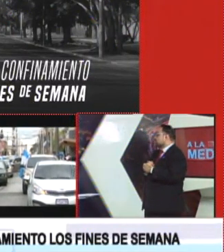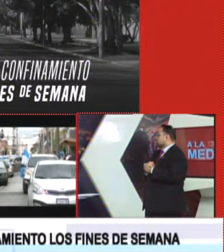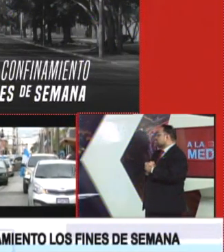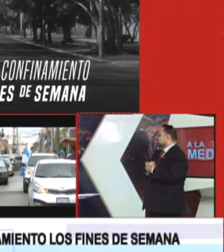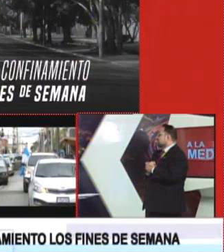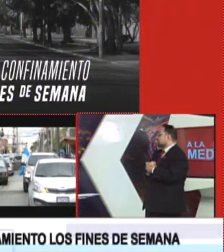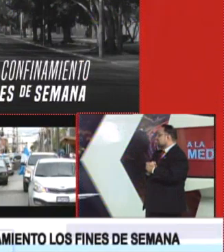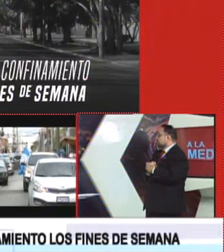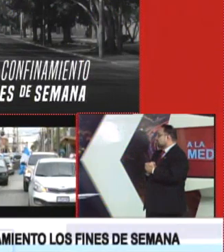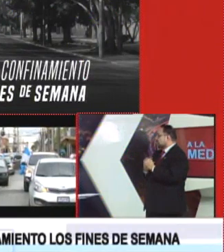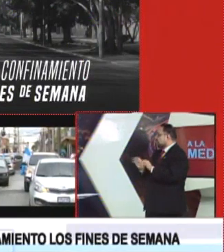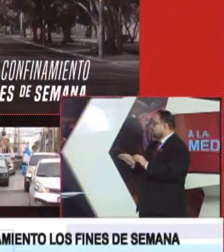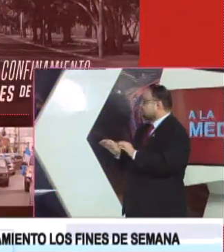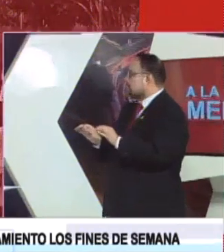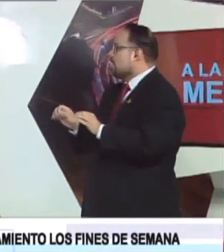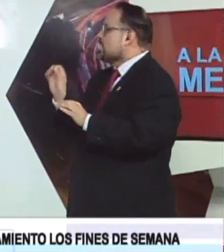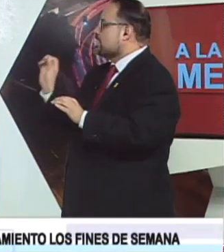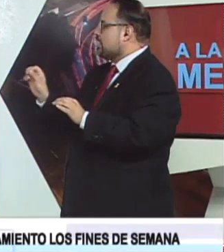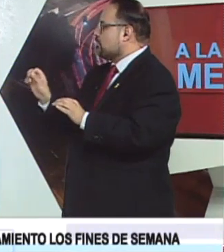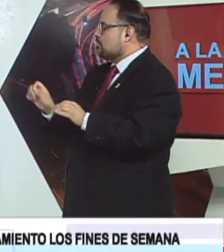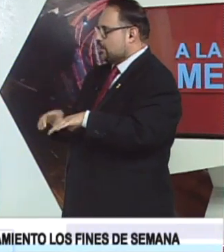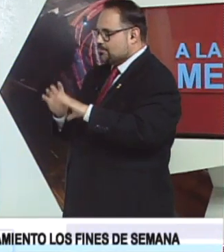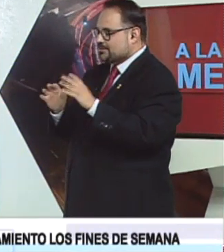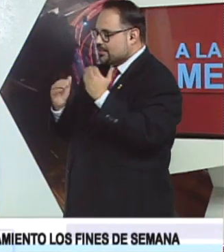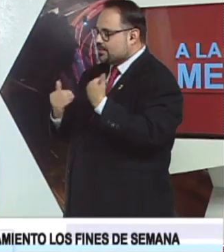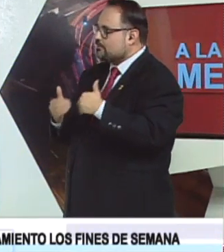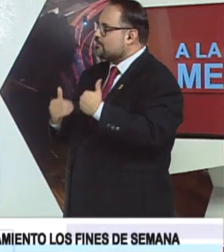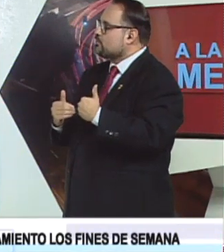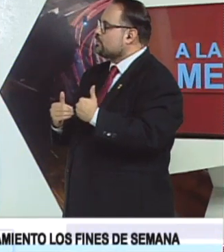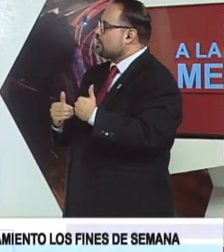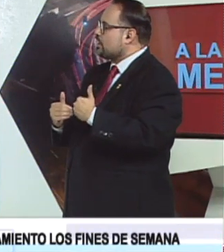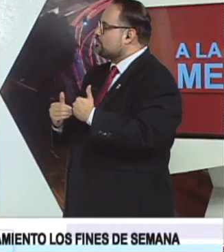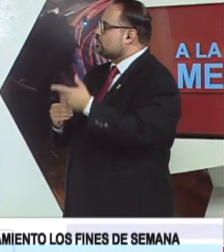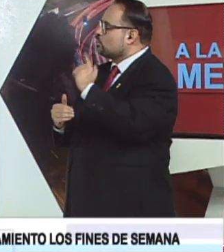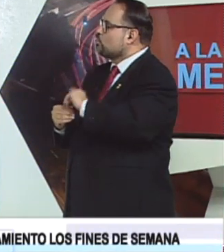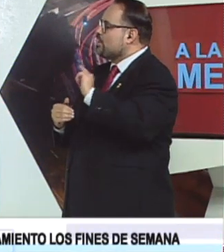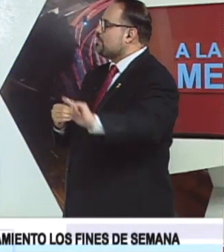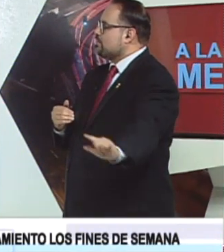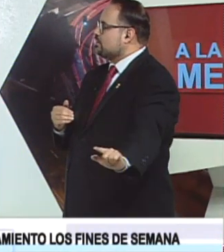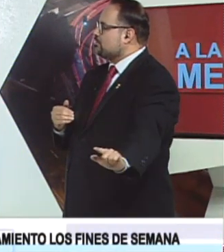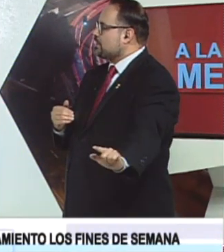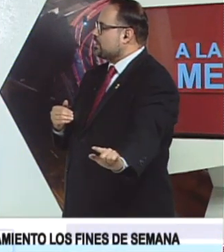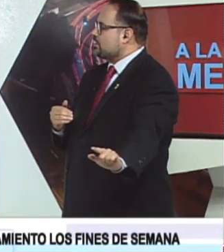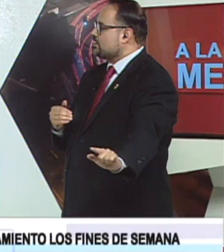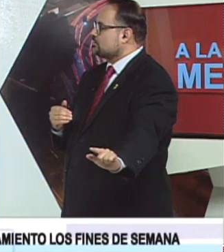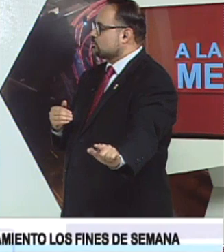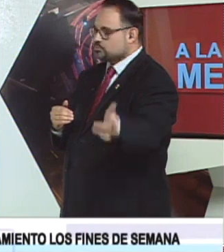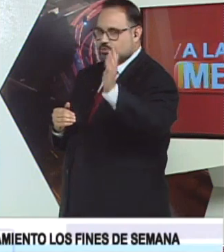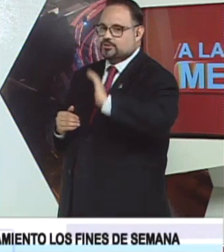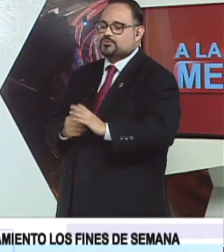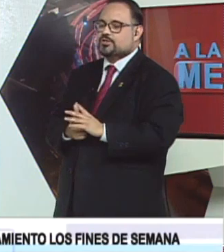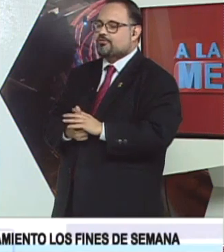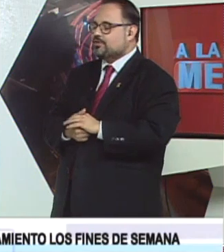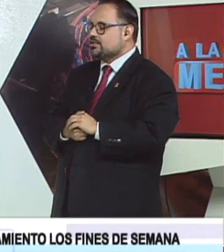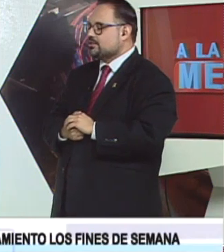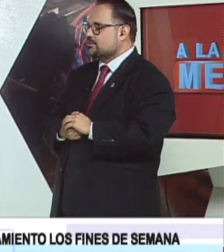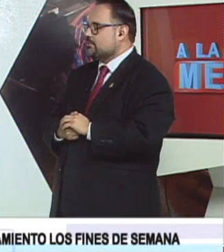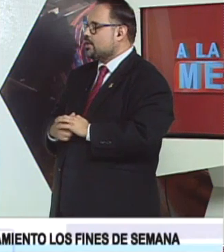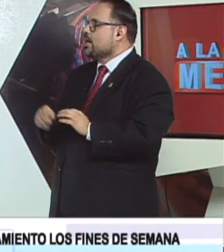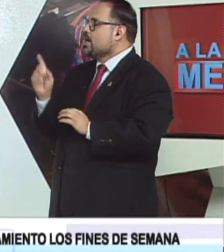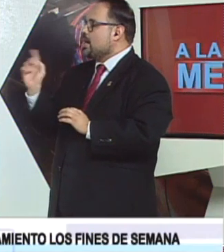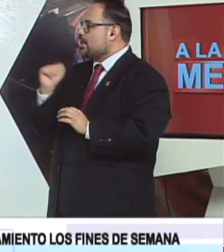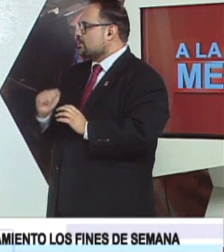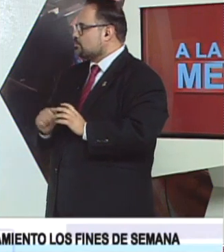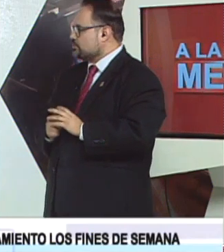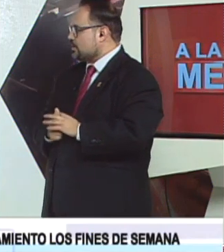terminando prácticamente el tiempo para este tema, creo que a pesar de que va a haber un relajamiento nuevamente para estos próximos ya fines de